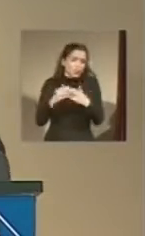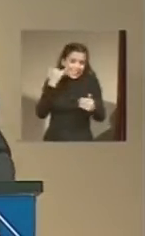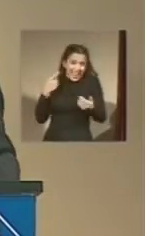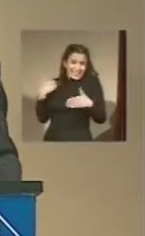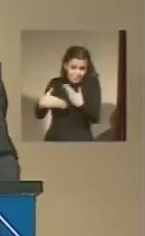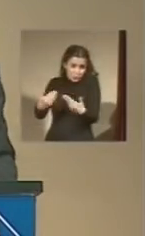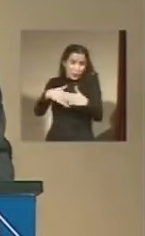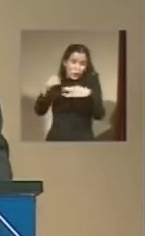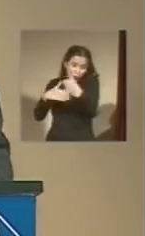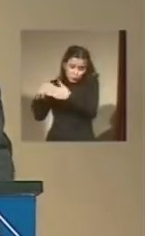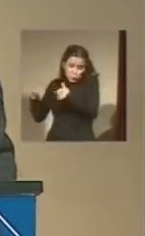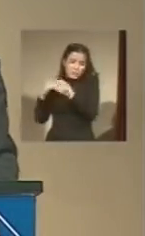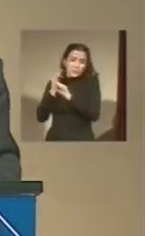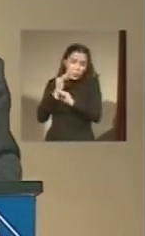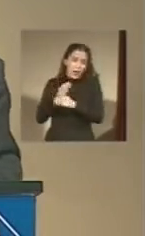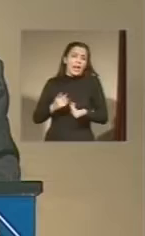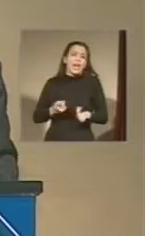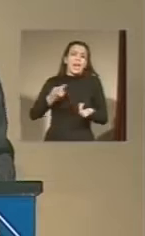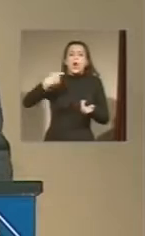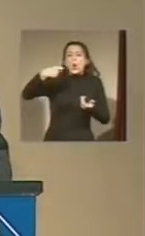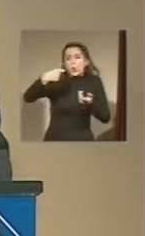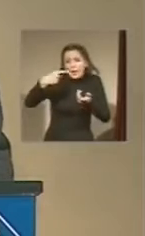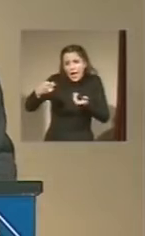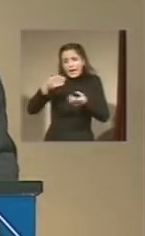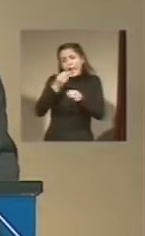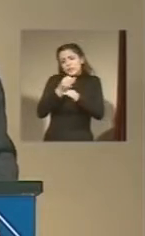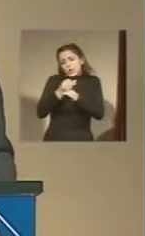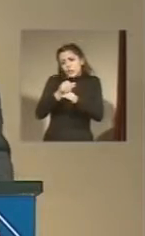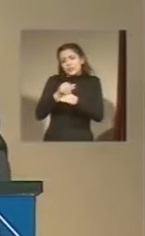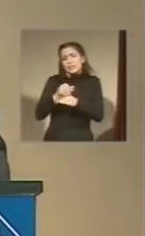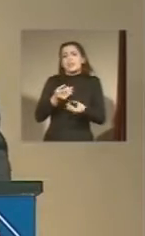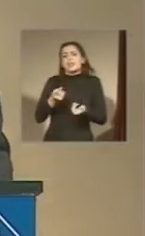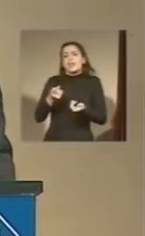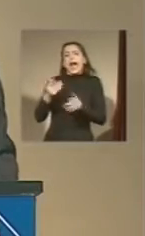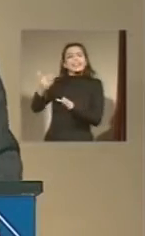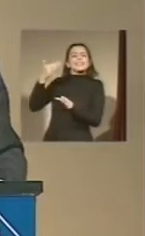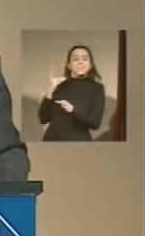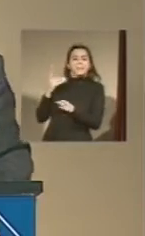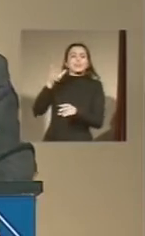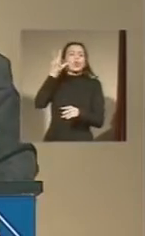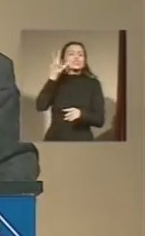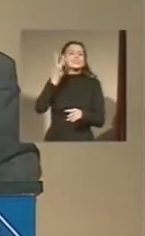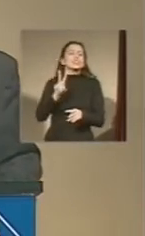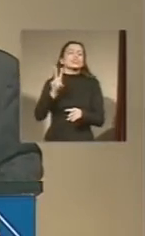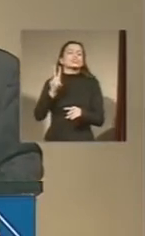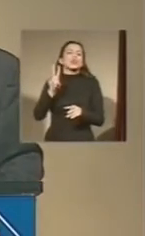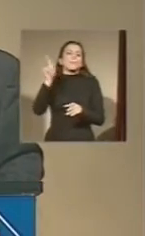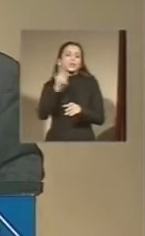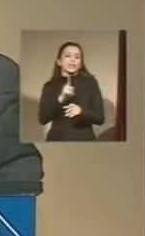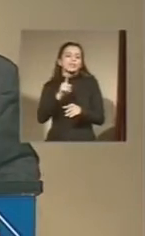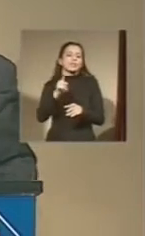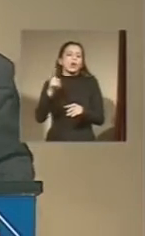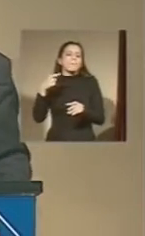extorsivo presentismo docente, jubilar a las docentes anticipadamente, el 82% móvil, reabrir las escuelas rurales, ahora